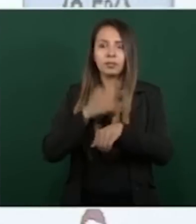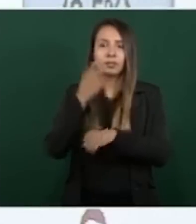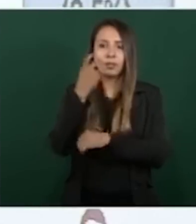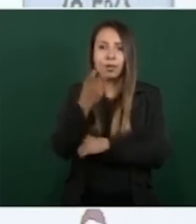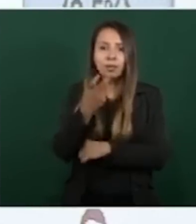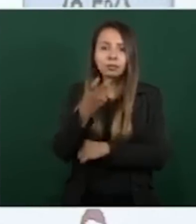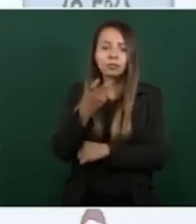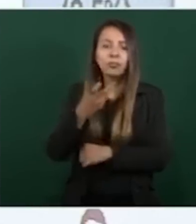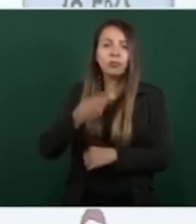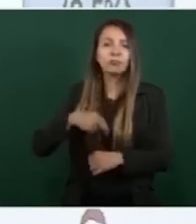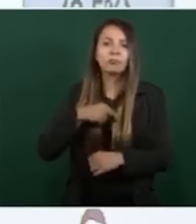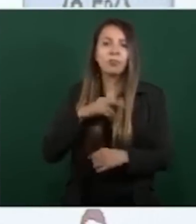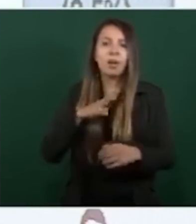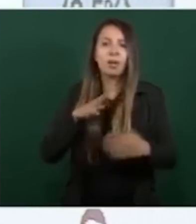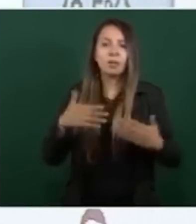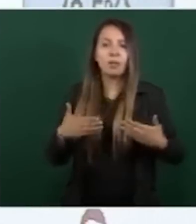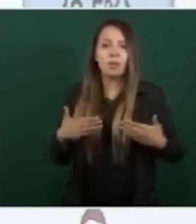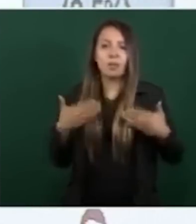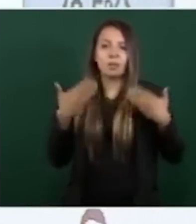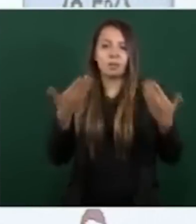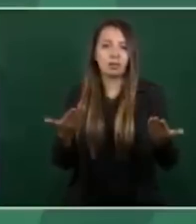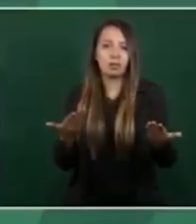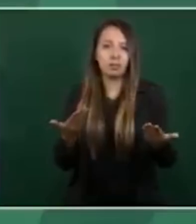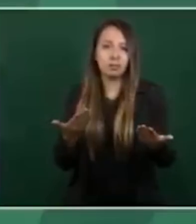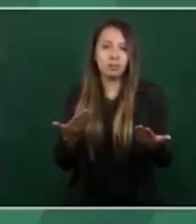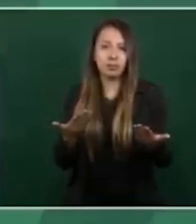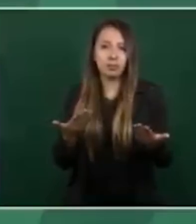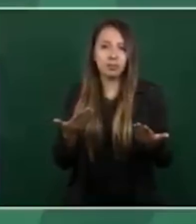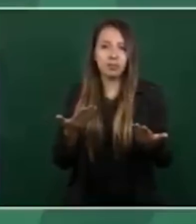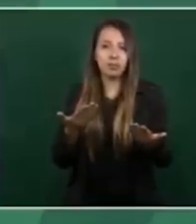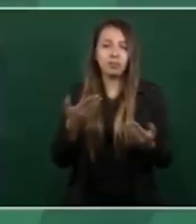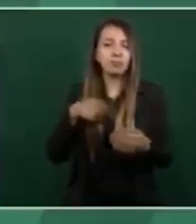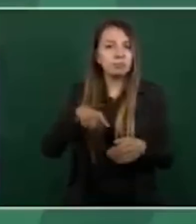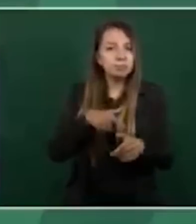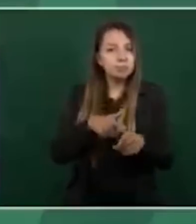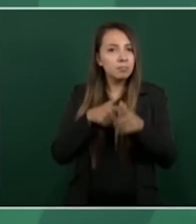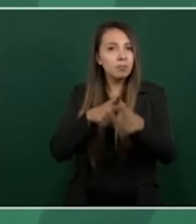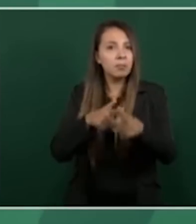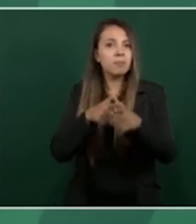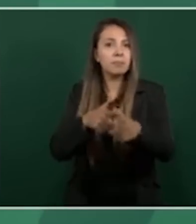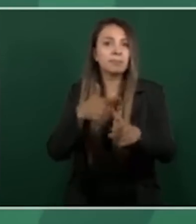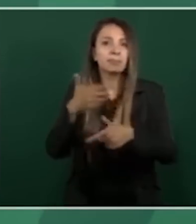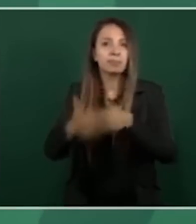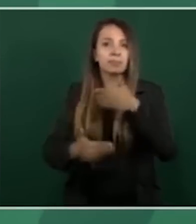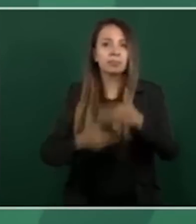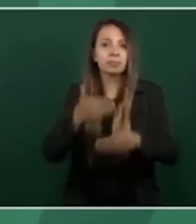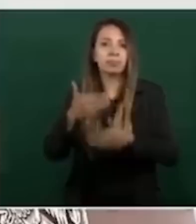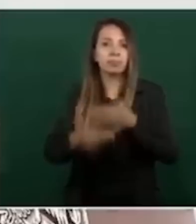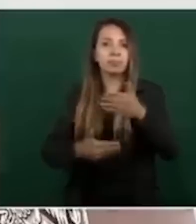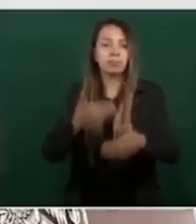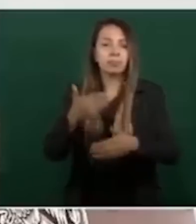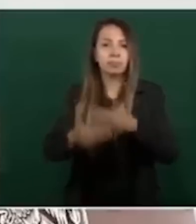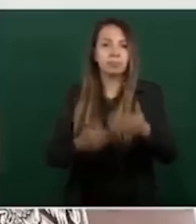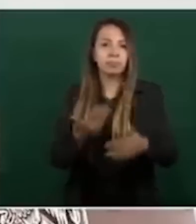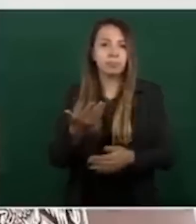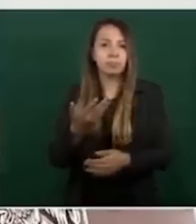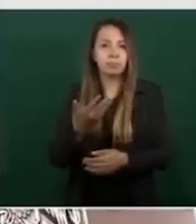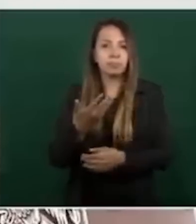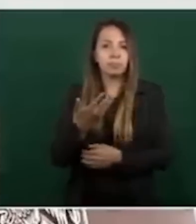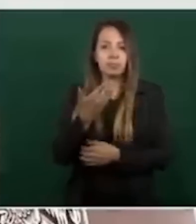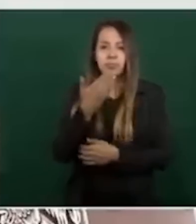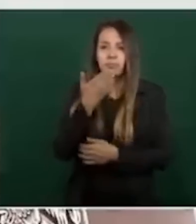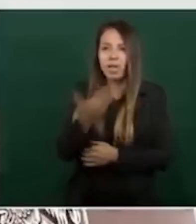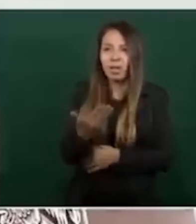Confianza de que vamos a seguir avanzando, está muy bien la